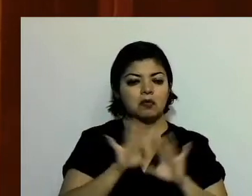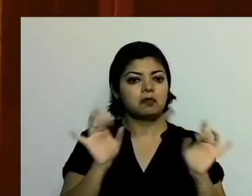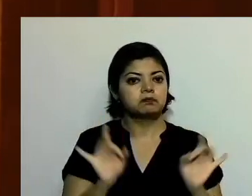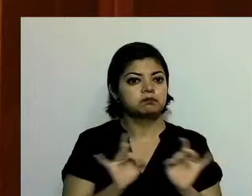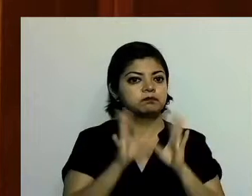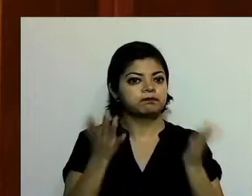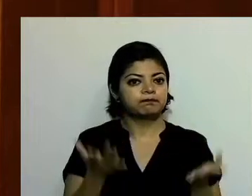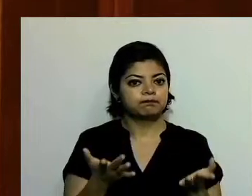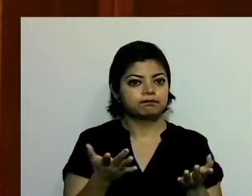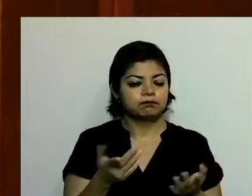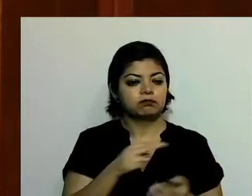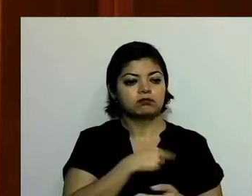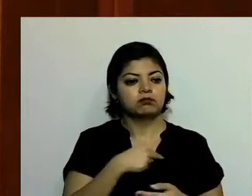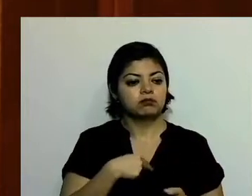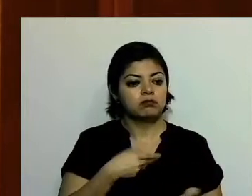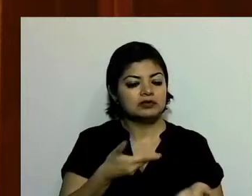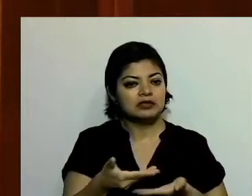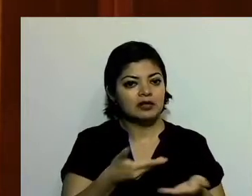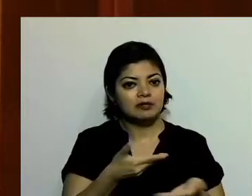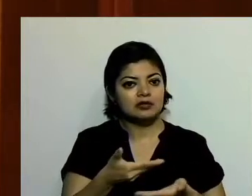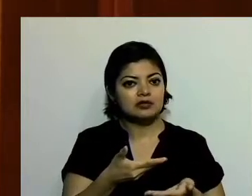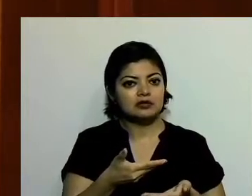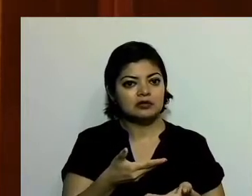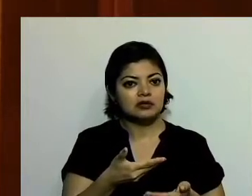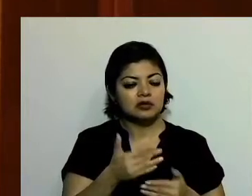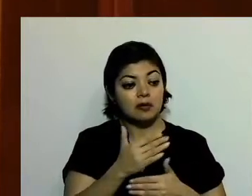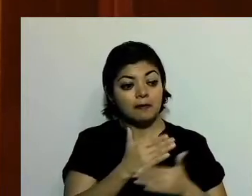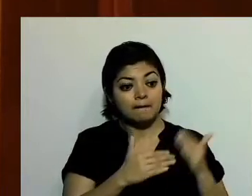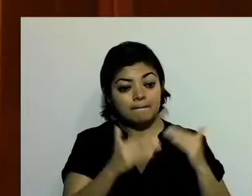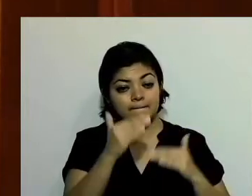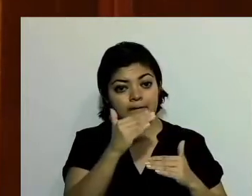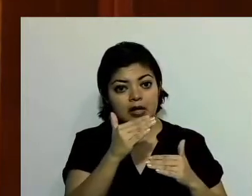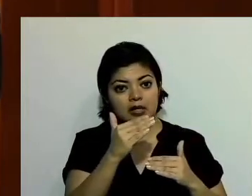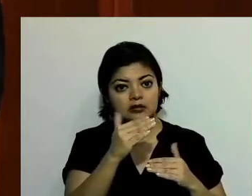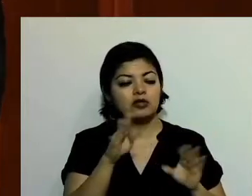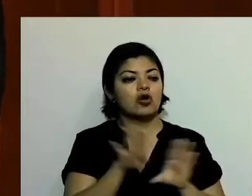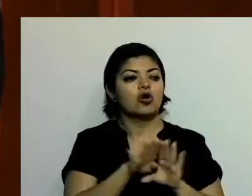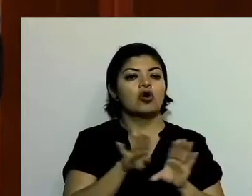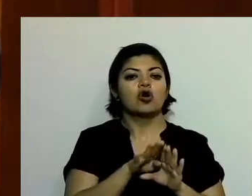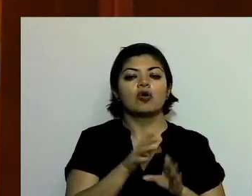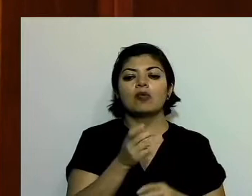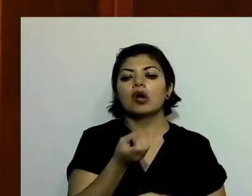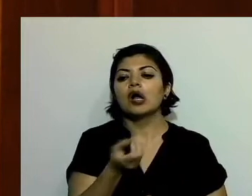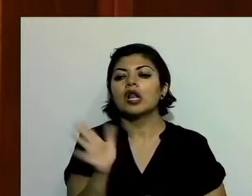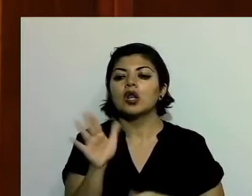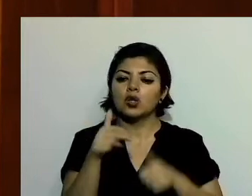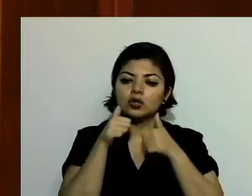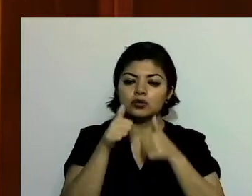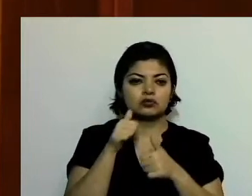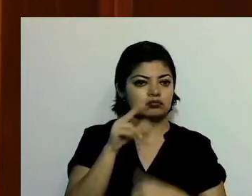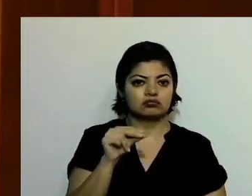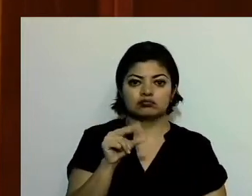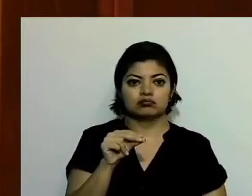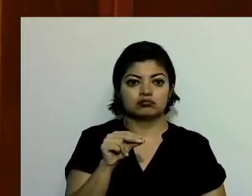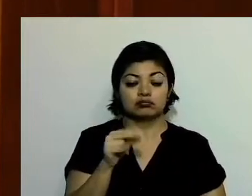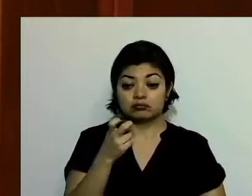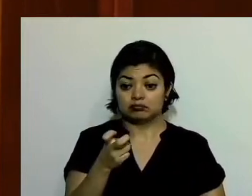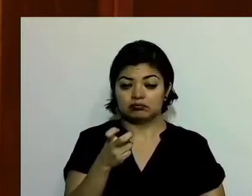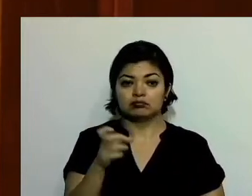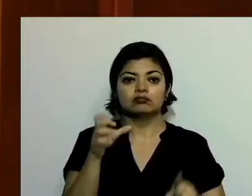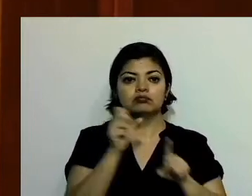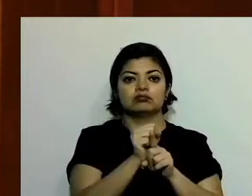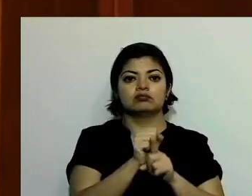de que servimos a los más y no que servimos a unos cuantos, logramos la